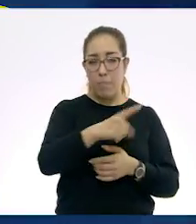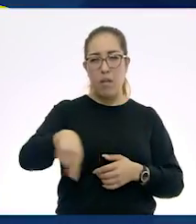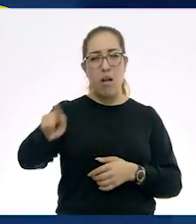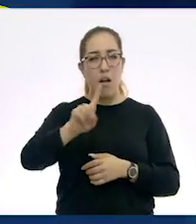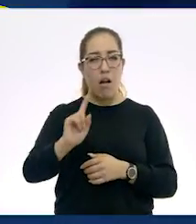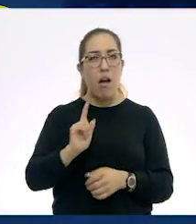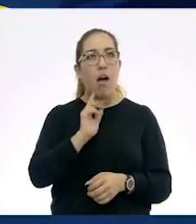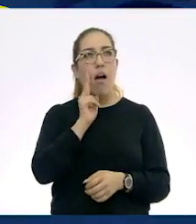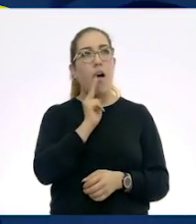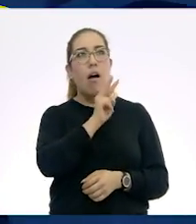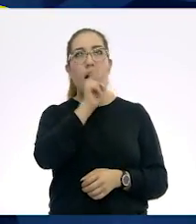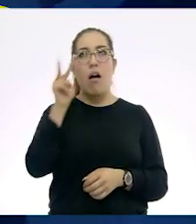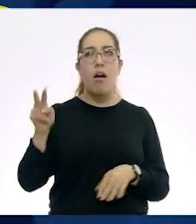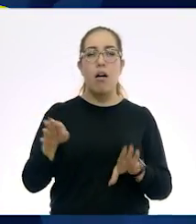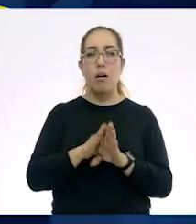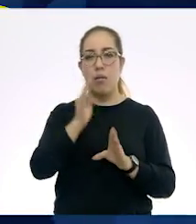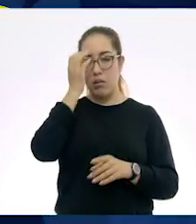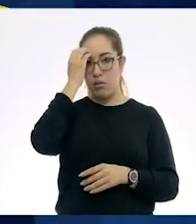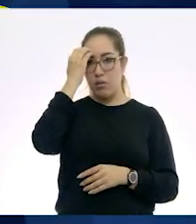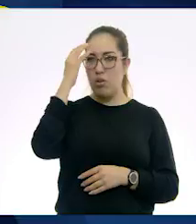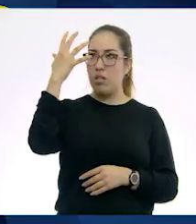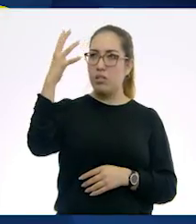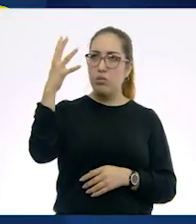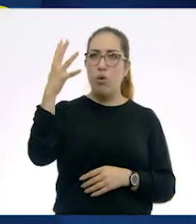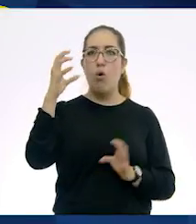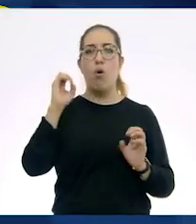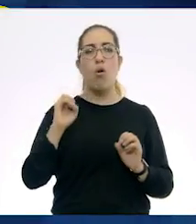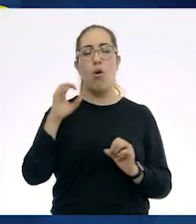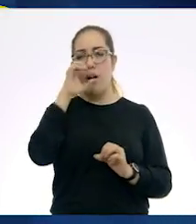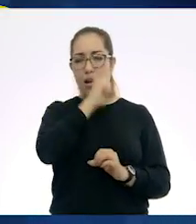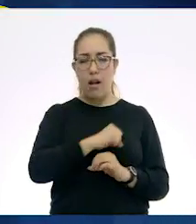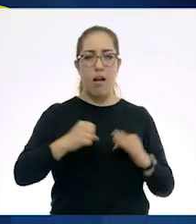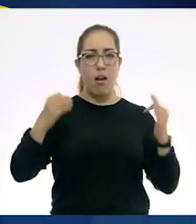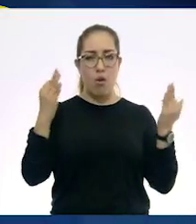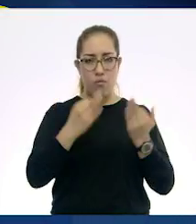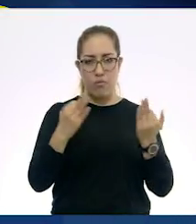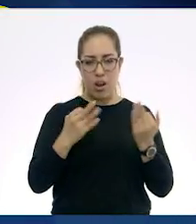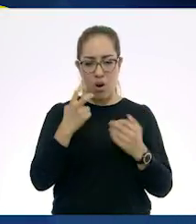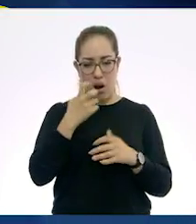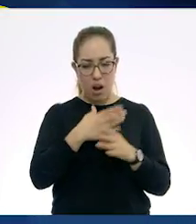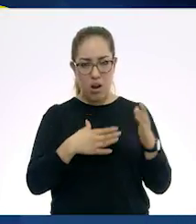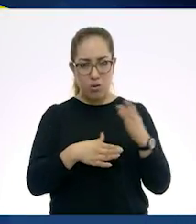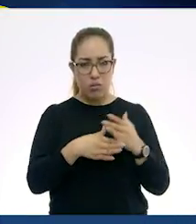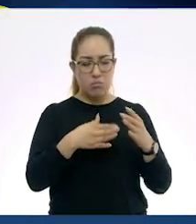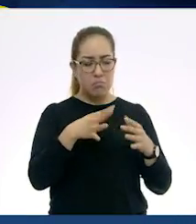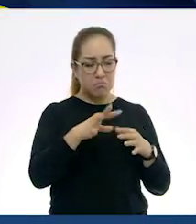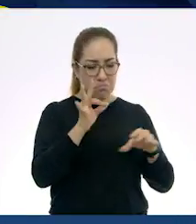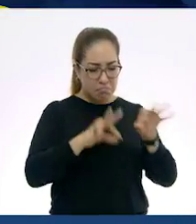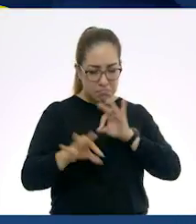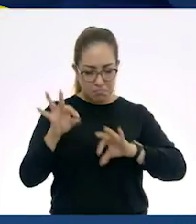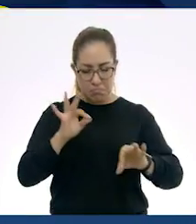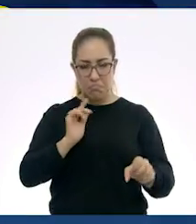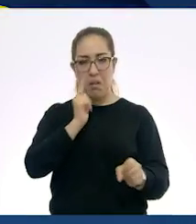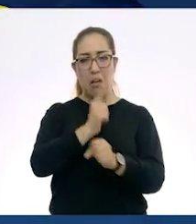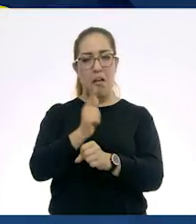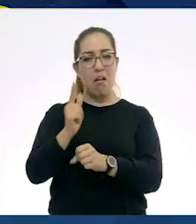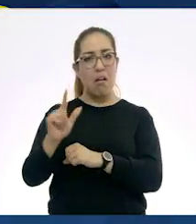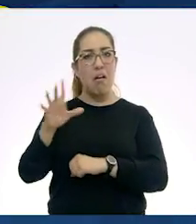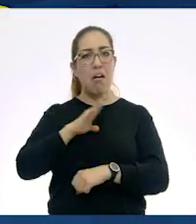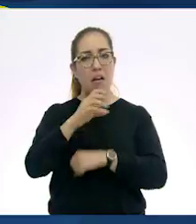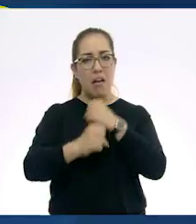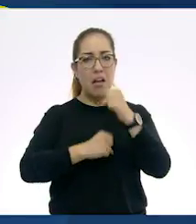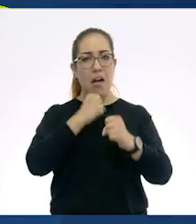clima y cómo cada uno de los elementos de la naturaleza los afectaba a ellos, conocieron las estaciones del año.